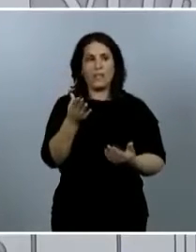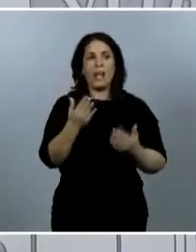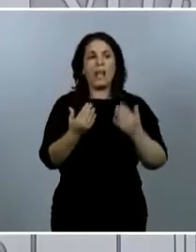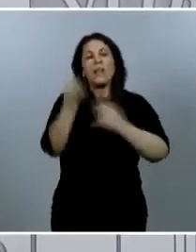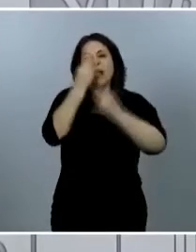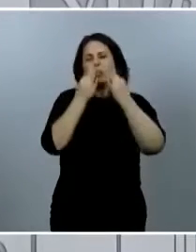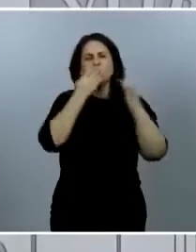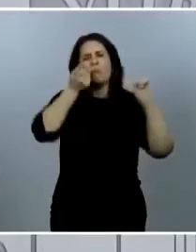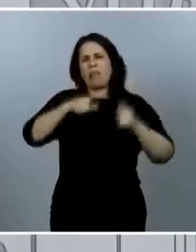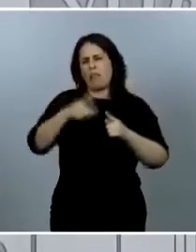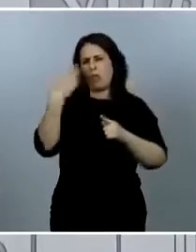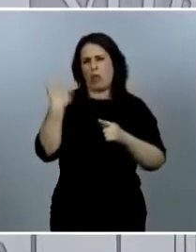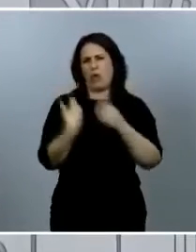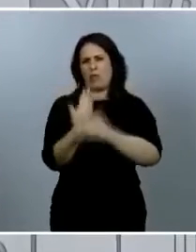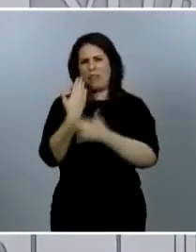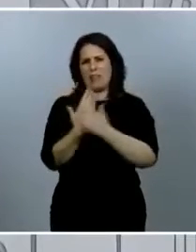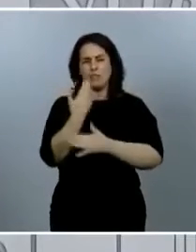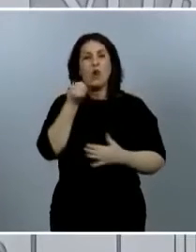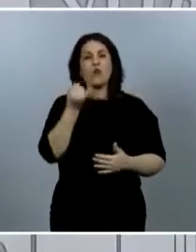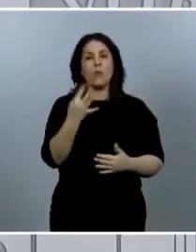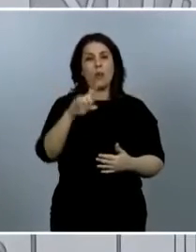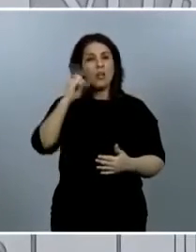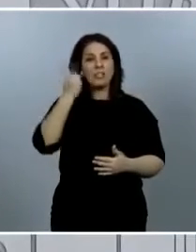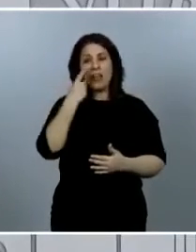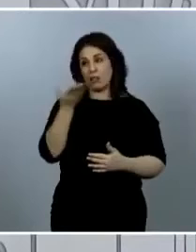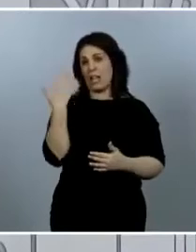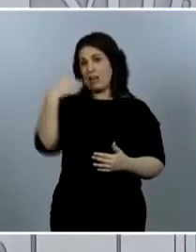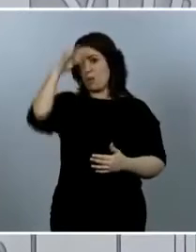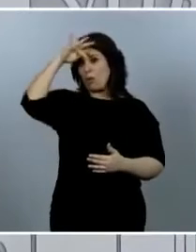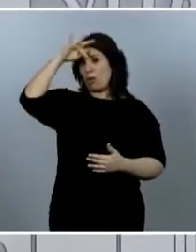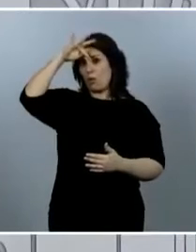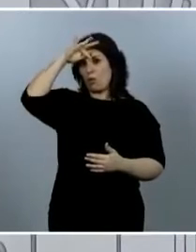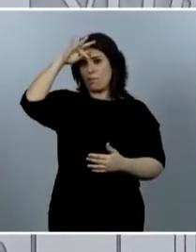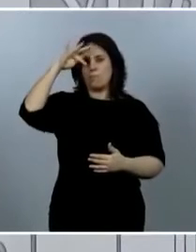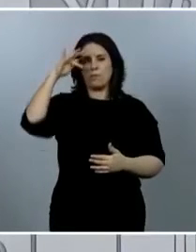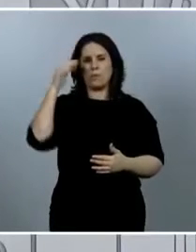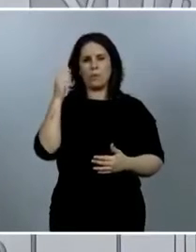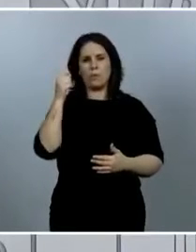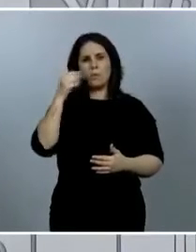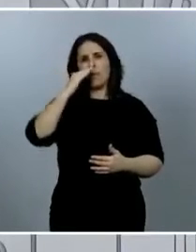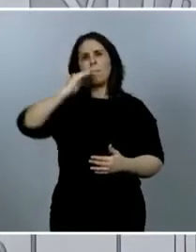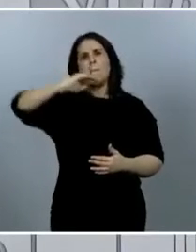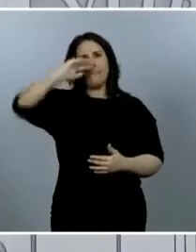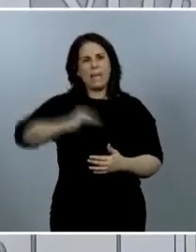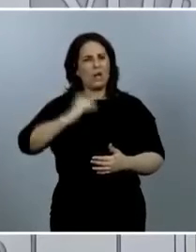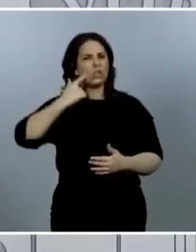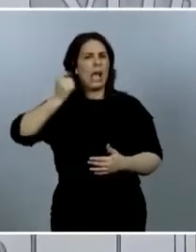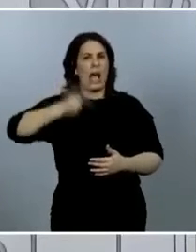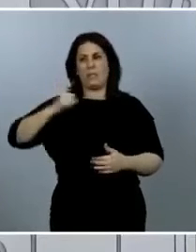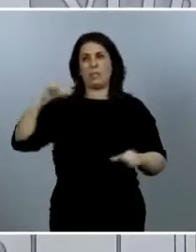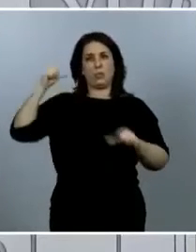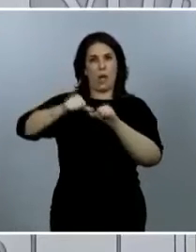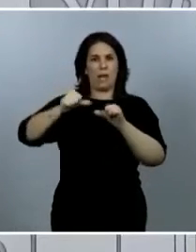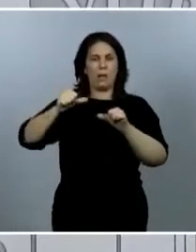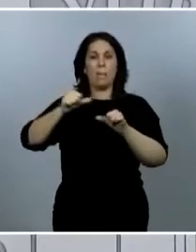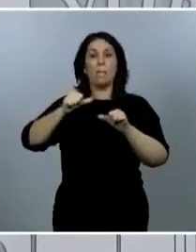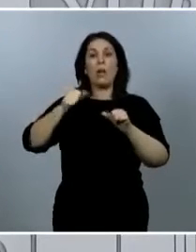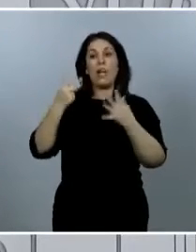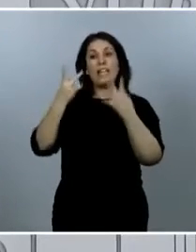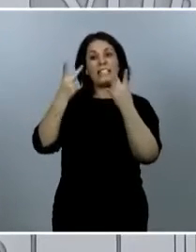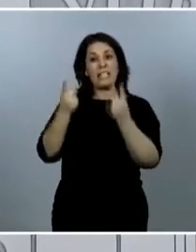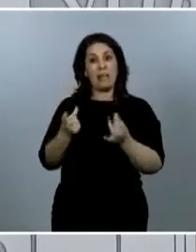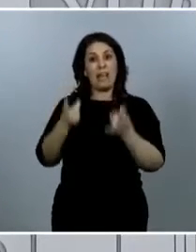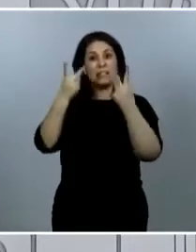El número de diagnosticados ayer, siendo domingo, es algo más bajo de lo habitual, pero los datos a siete días, que siempre incluyen un fin de semana,